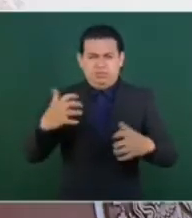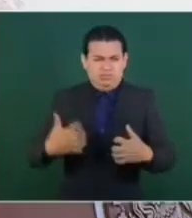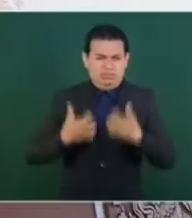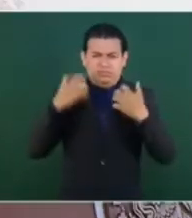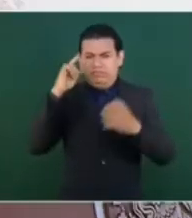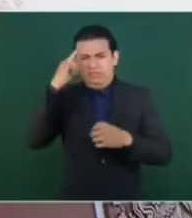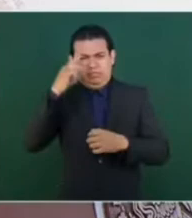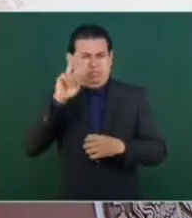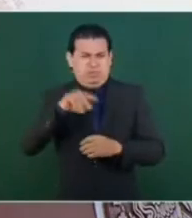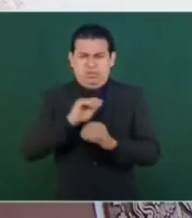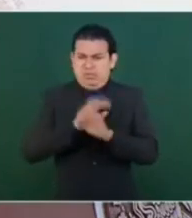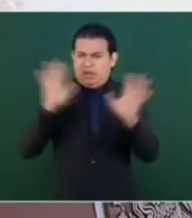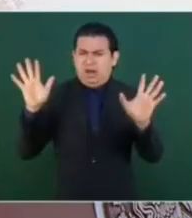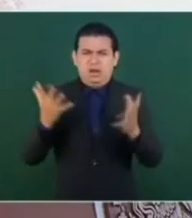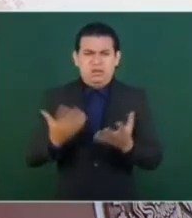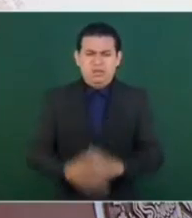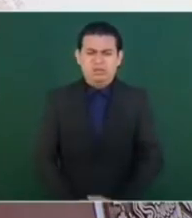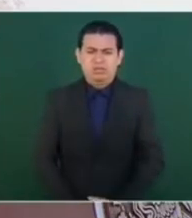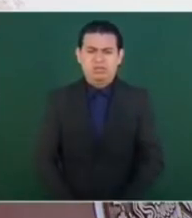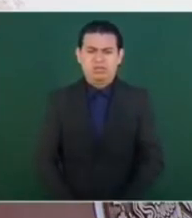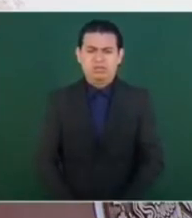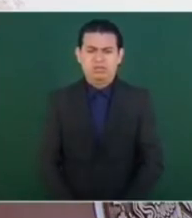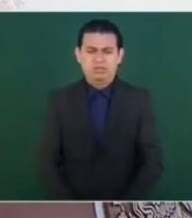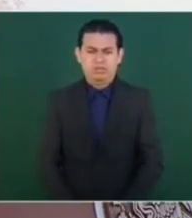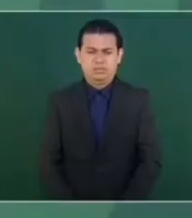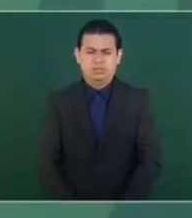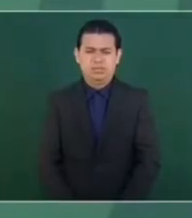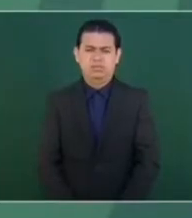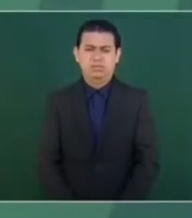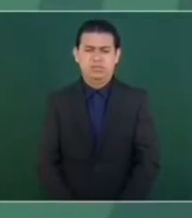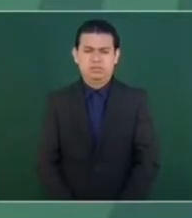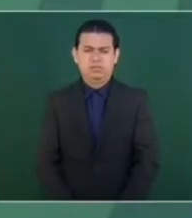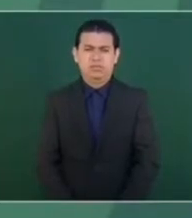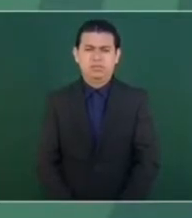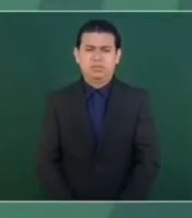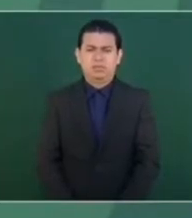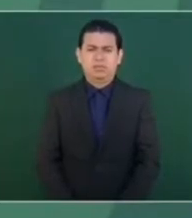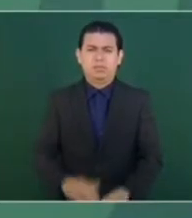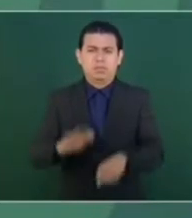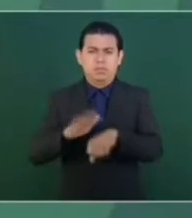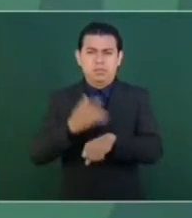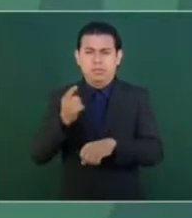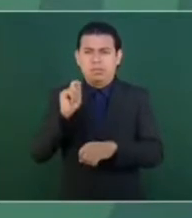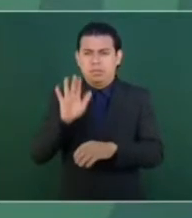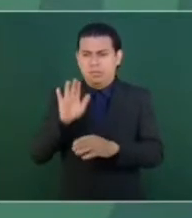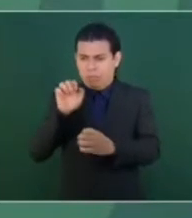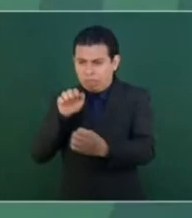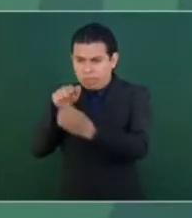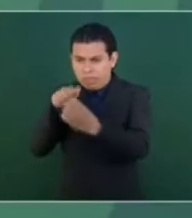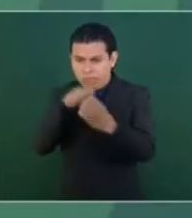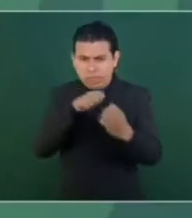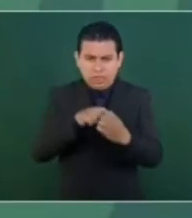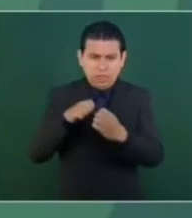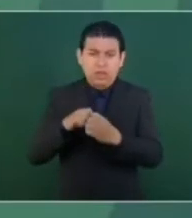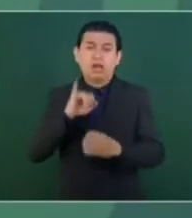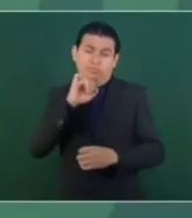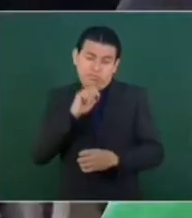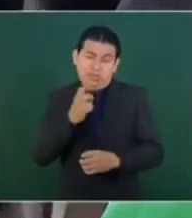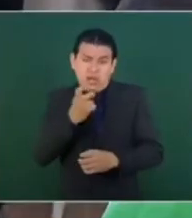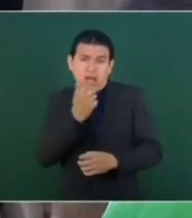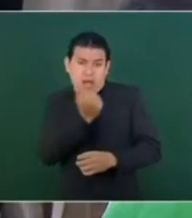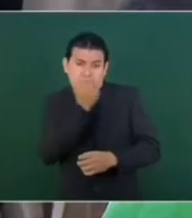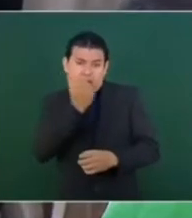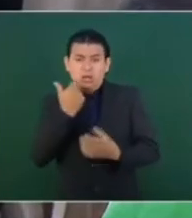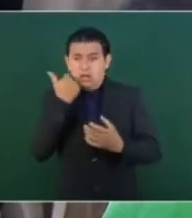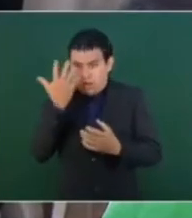porque vivían al amparo del poder público. Precisamente lo que acusan los estudiantes que podría